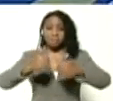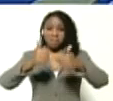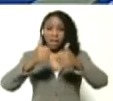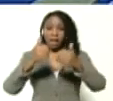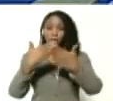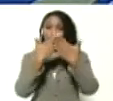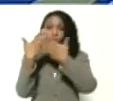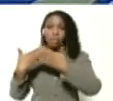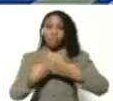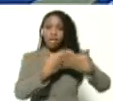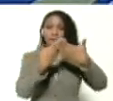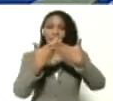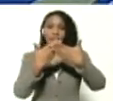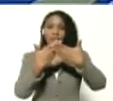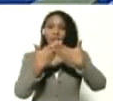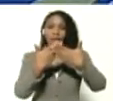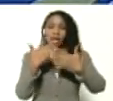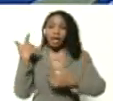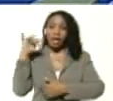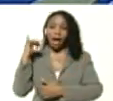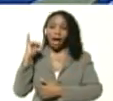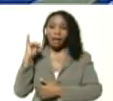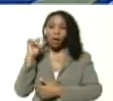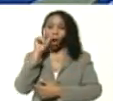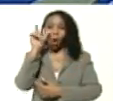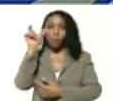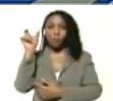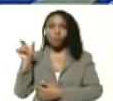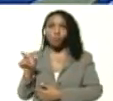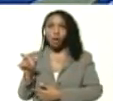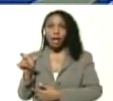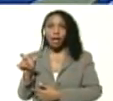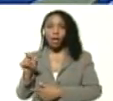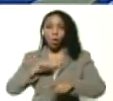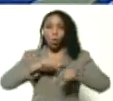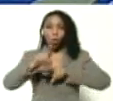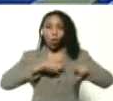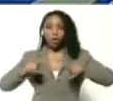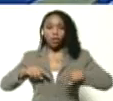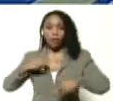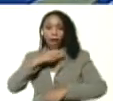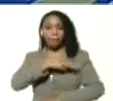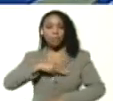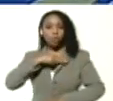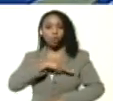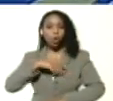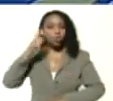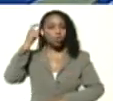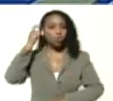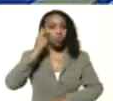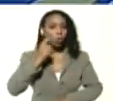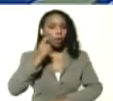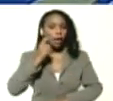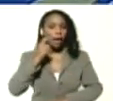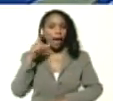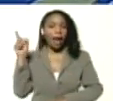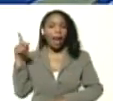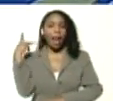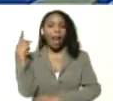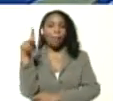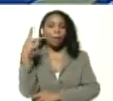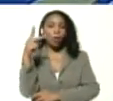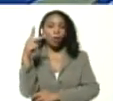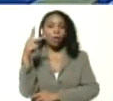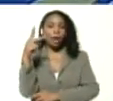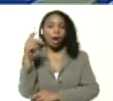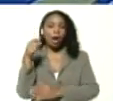y está Edinson Roldán coordinador de la misión Sucre en la parroquia